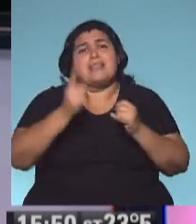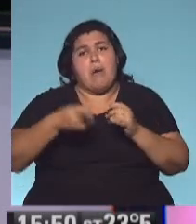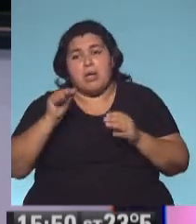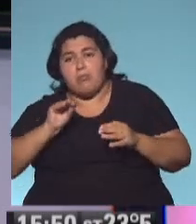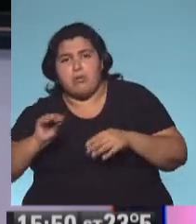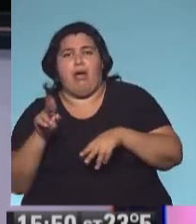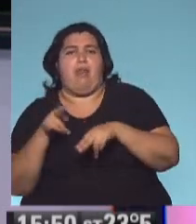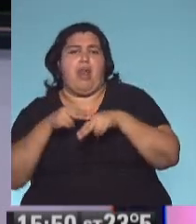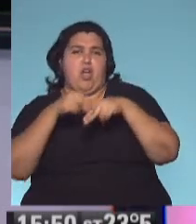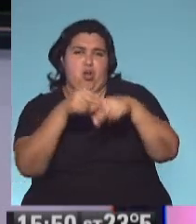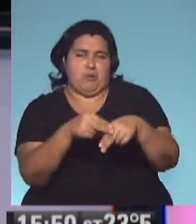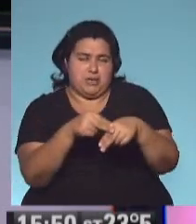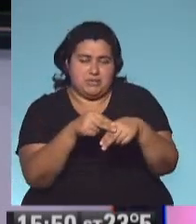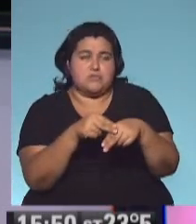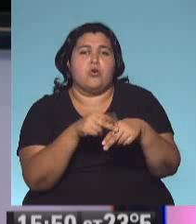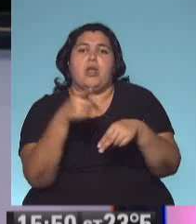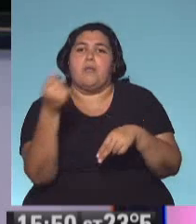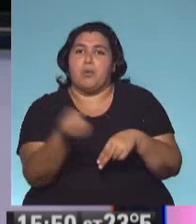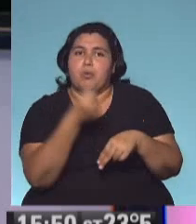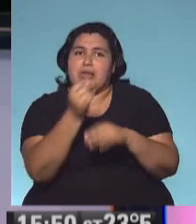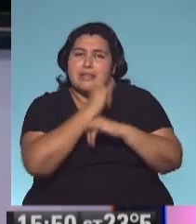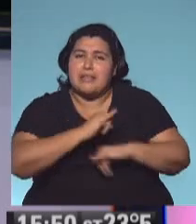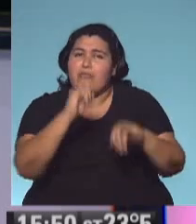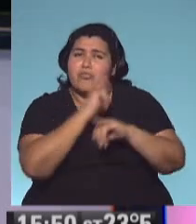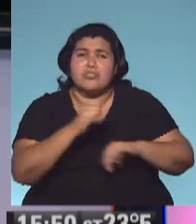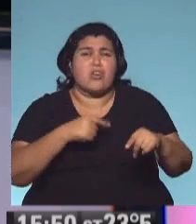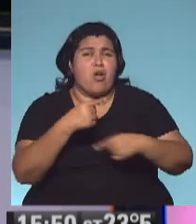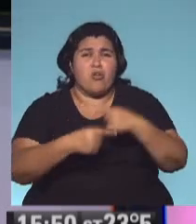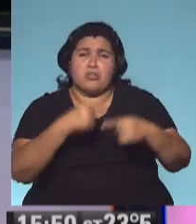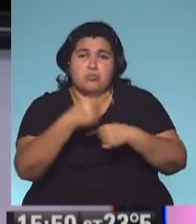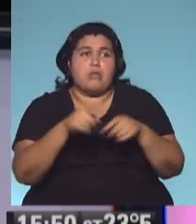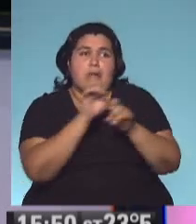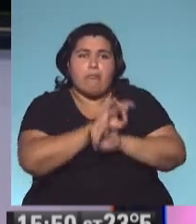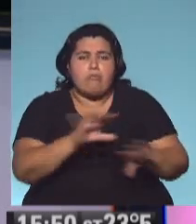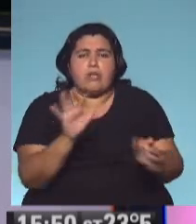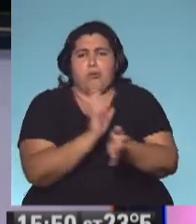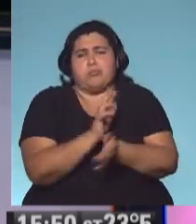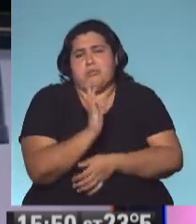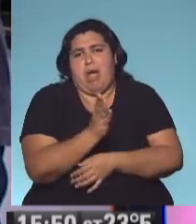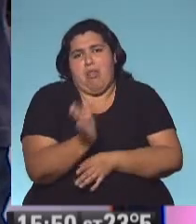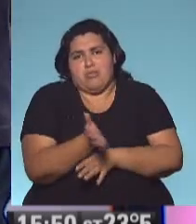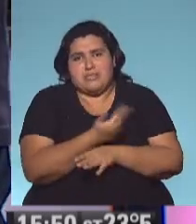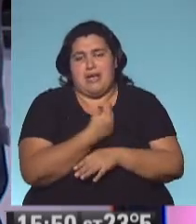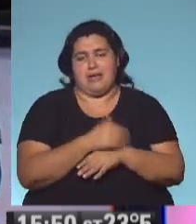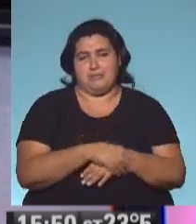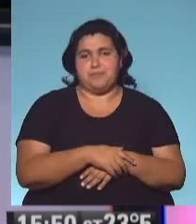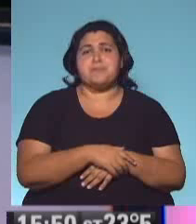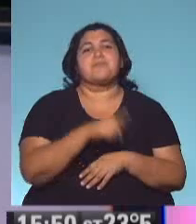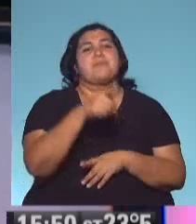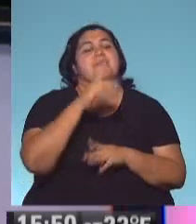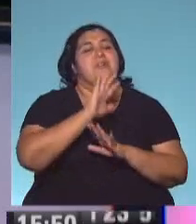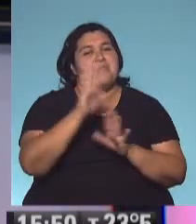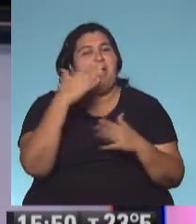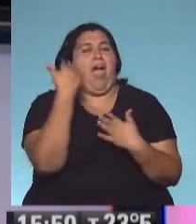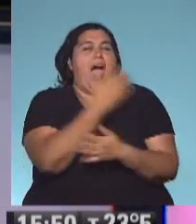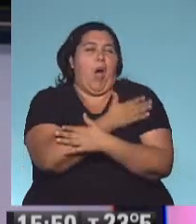para evitar que se siga difundiendo y seminando este virus que tanto daño nos está haciendo. Sí, bueno, Adrián, te mandamos un